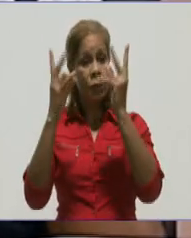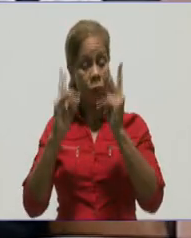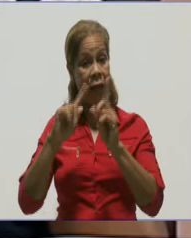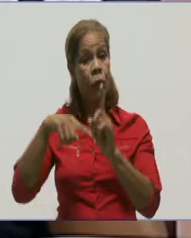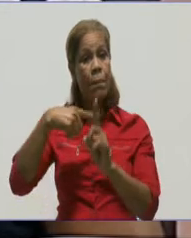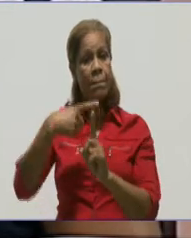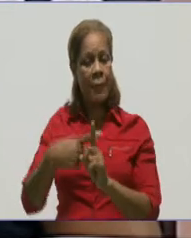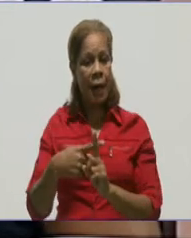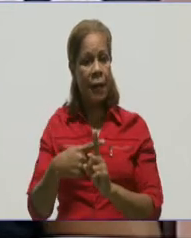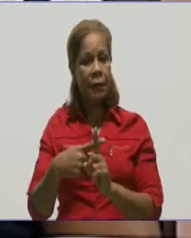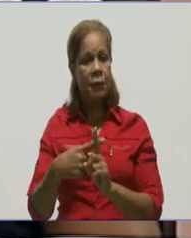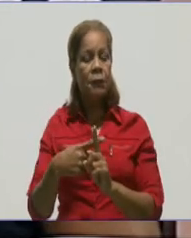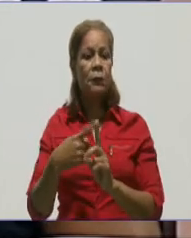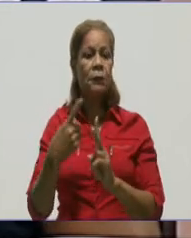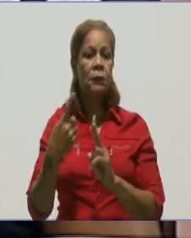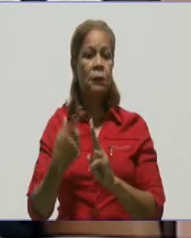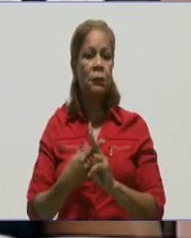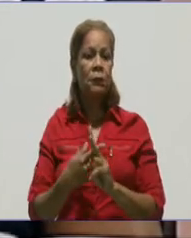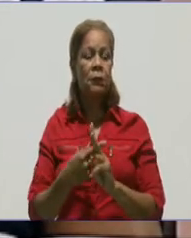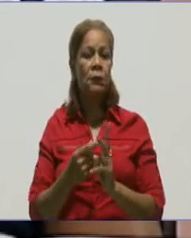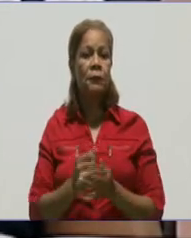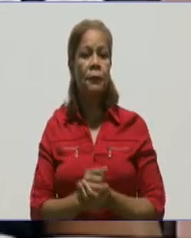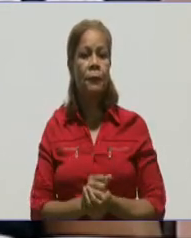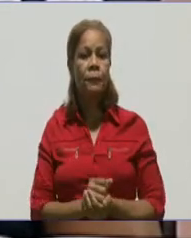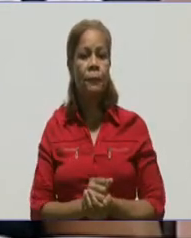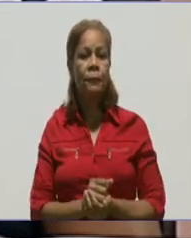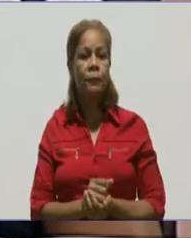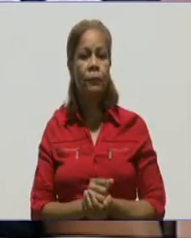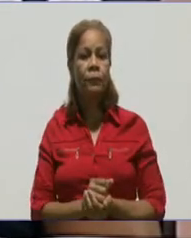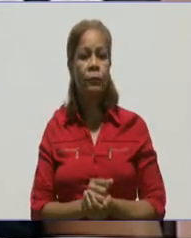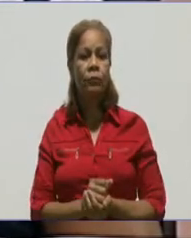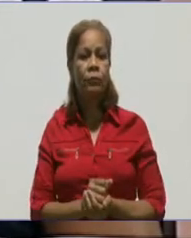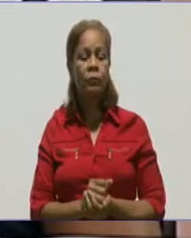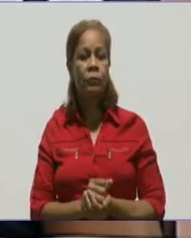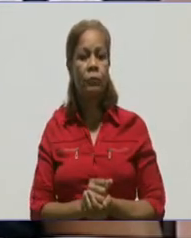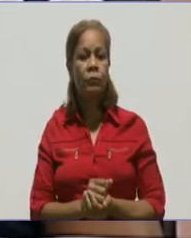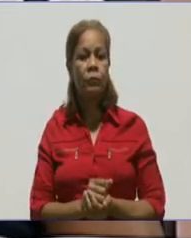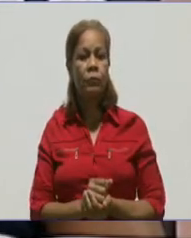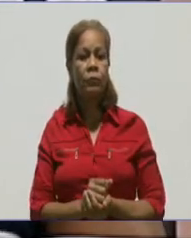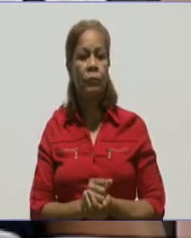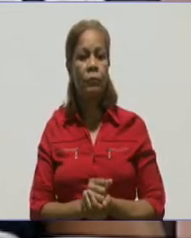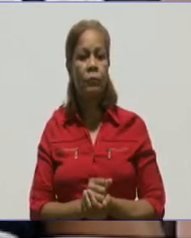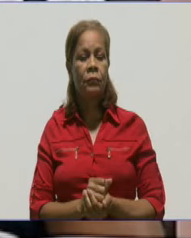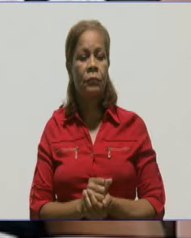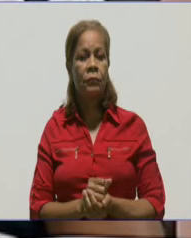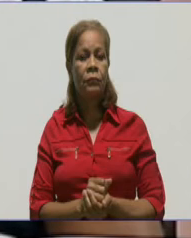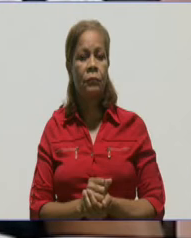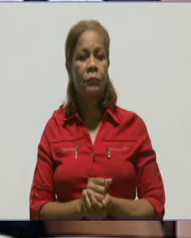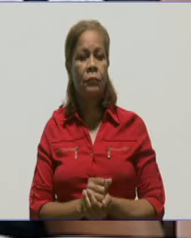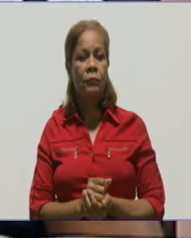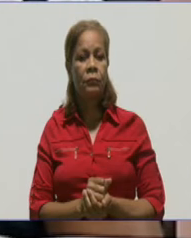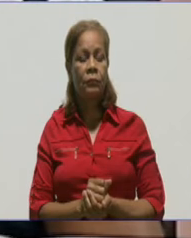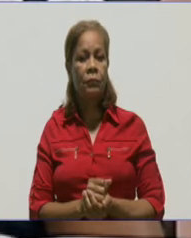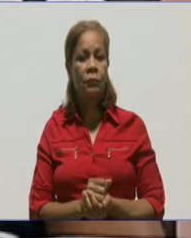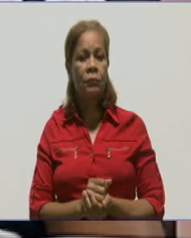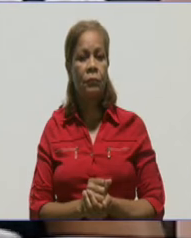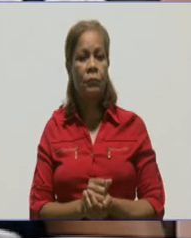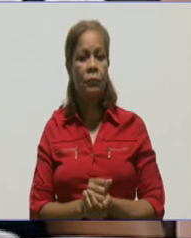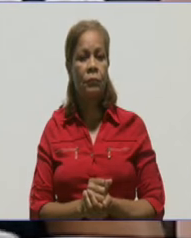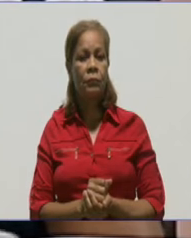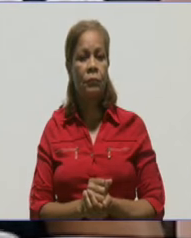hace que se esté incrementando constantemente los casos de COVID en nuestra provincia.